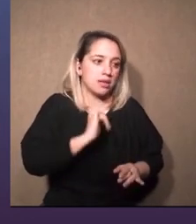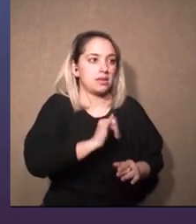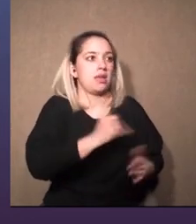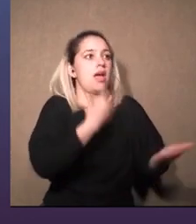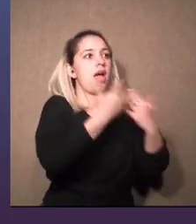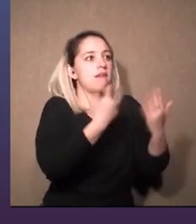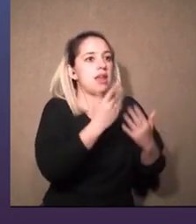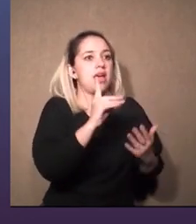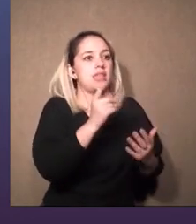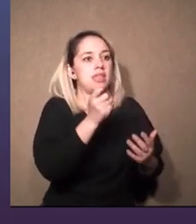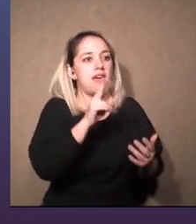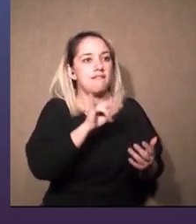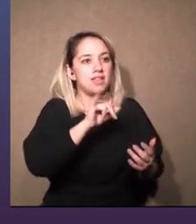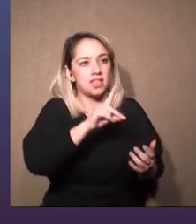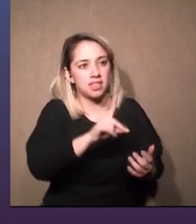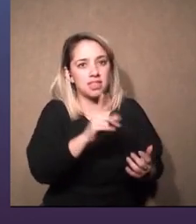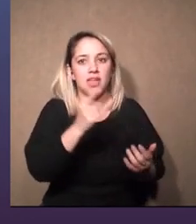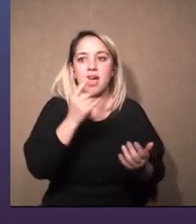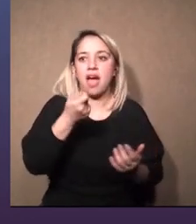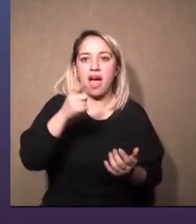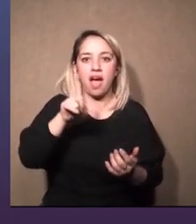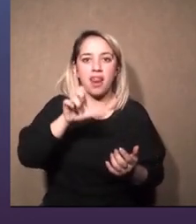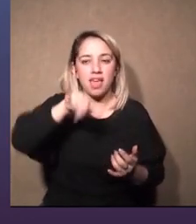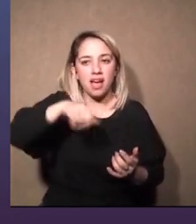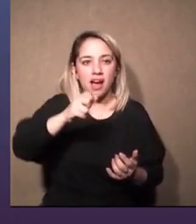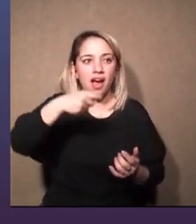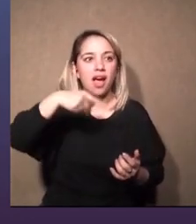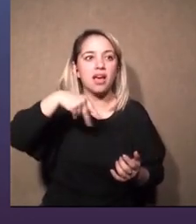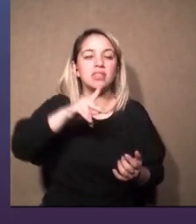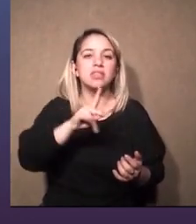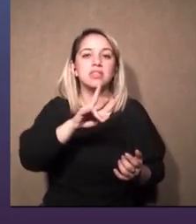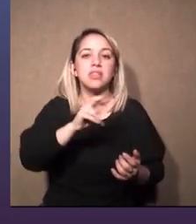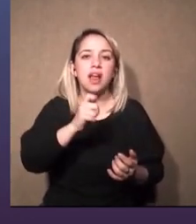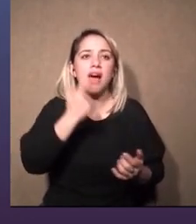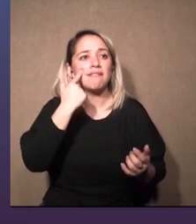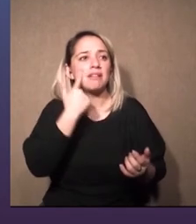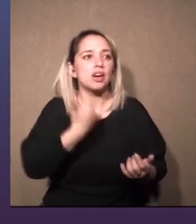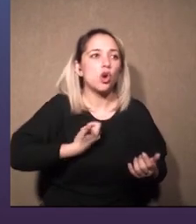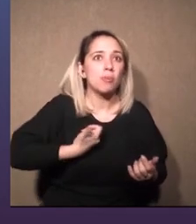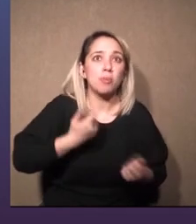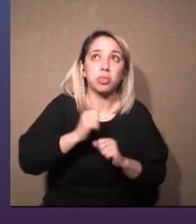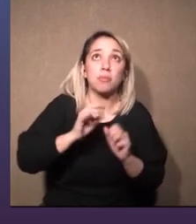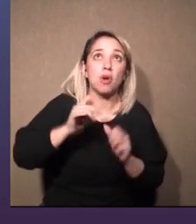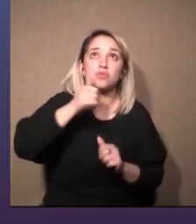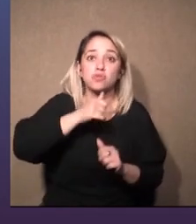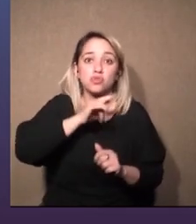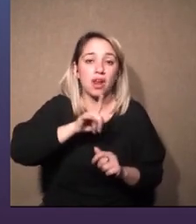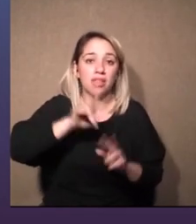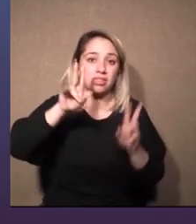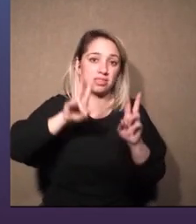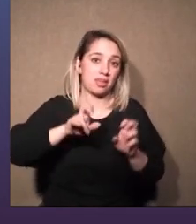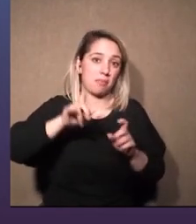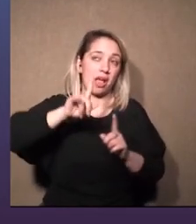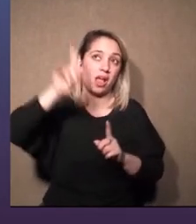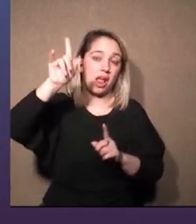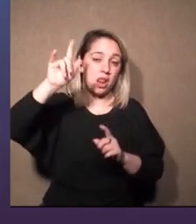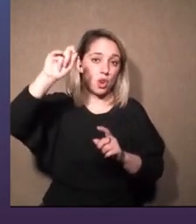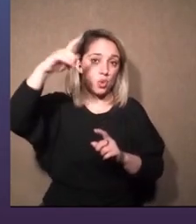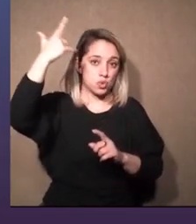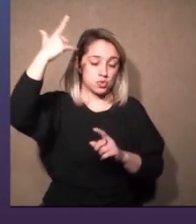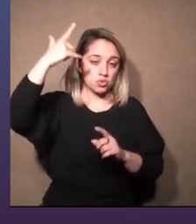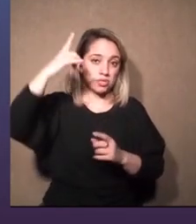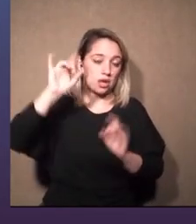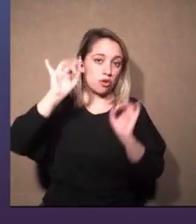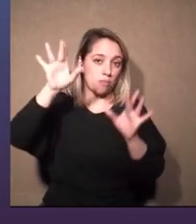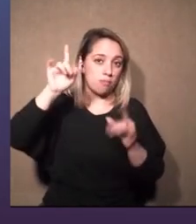Alejandra cómo podemos intervenir o si intervenimos el cambio de escenografía no se puede realizar